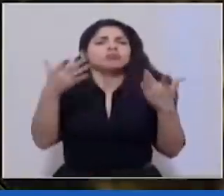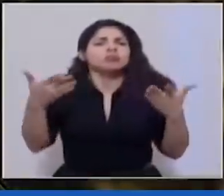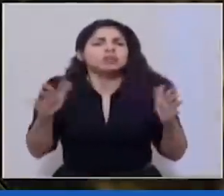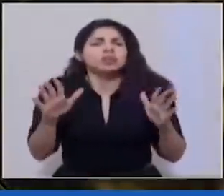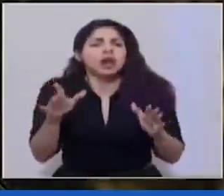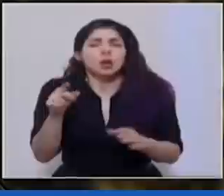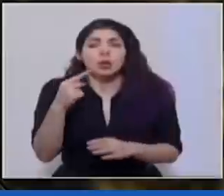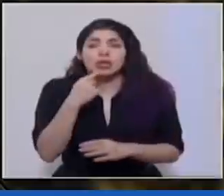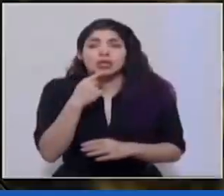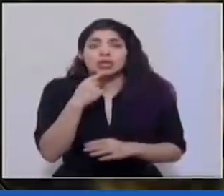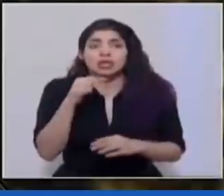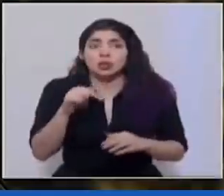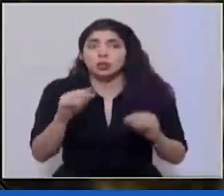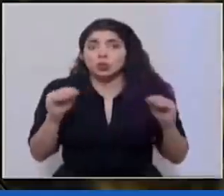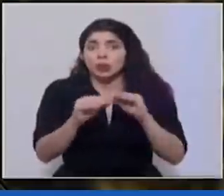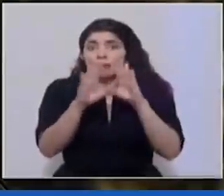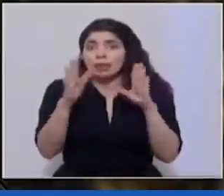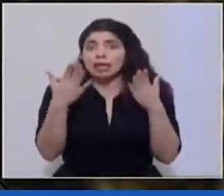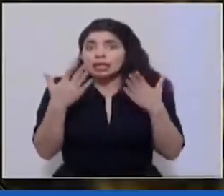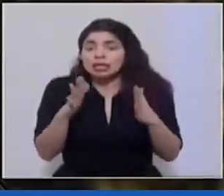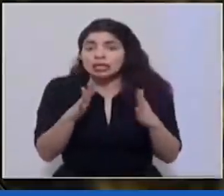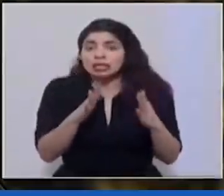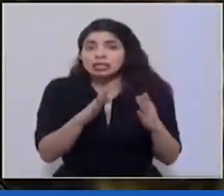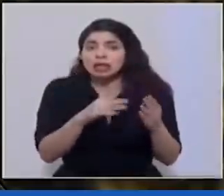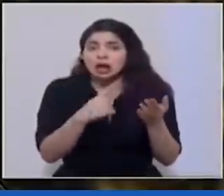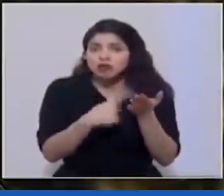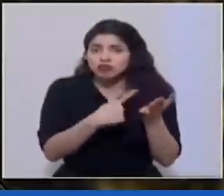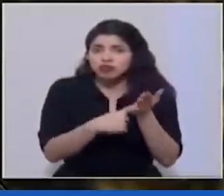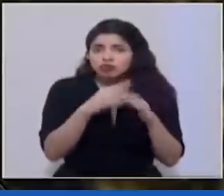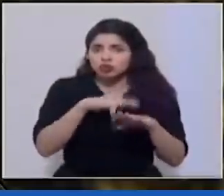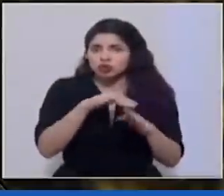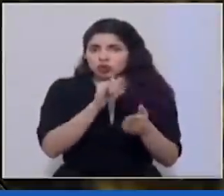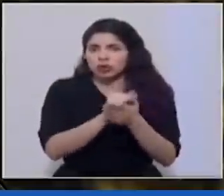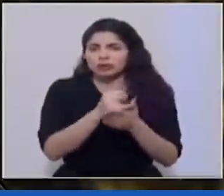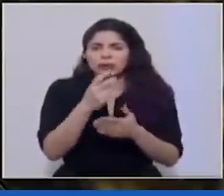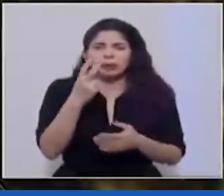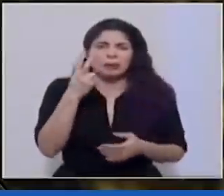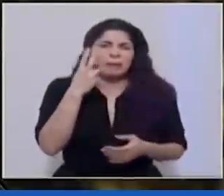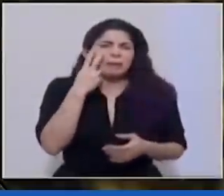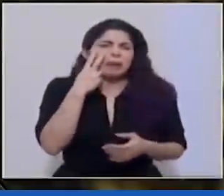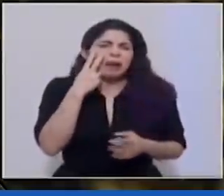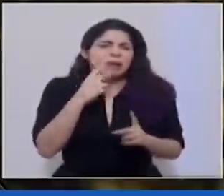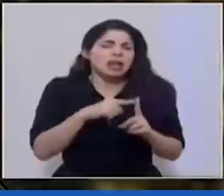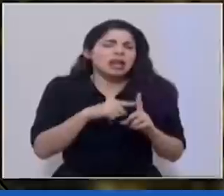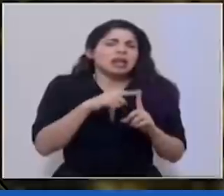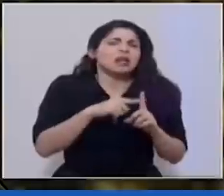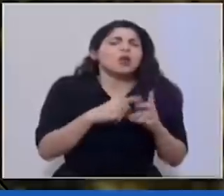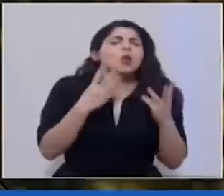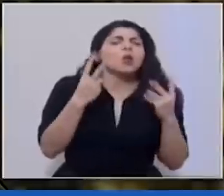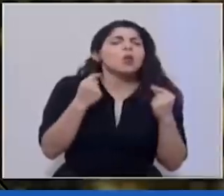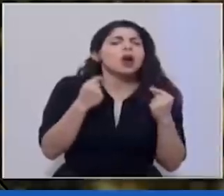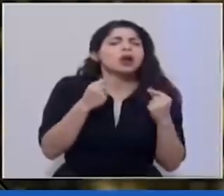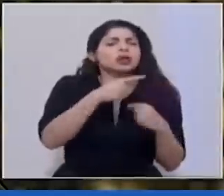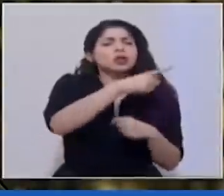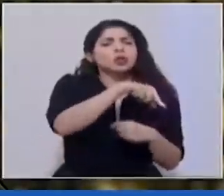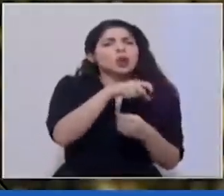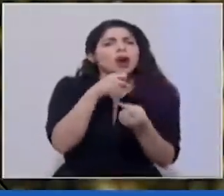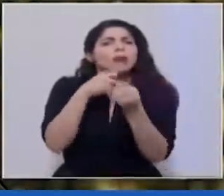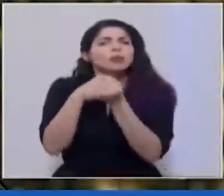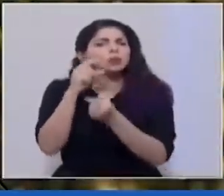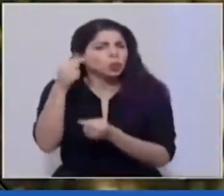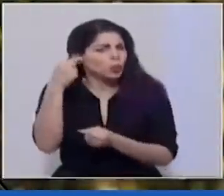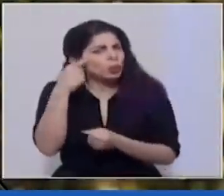dicen que incluso esta mañana hubo un compromiso en ese sentido para ver pues el grado de respaldo a la posición del gobierno